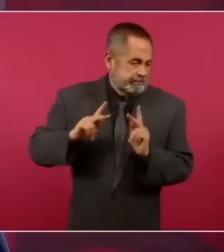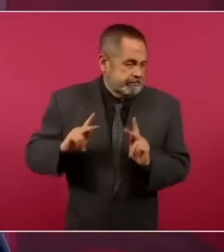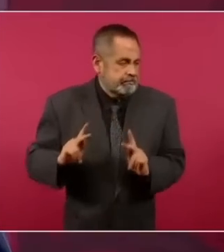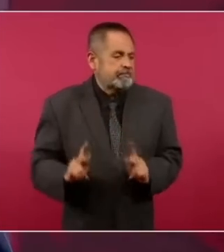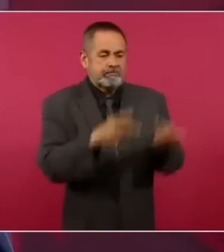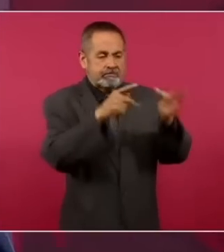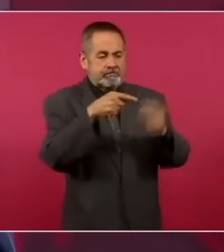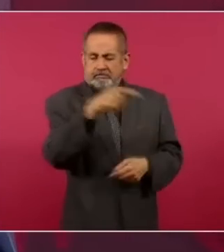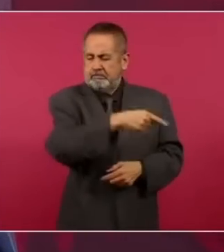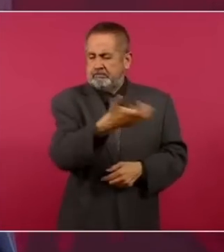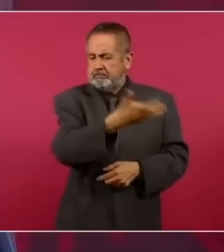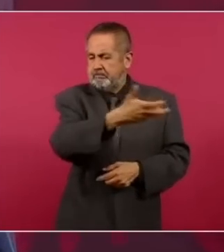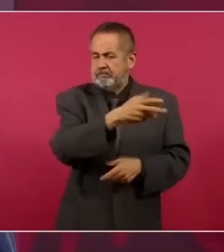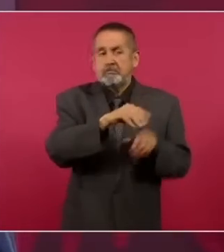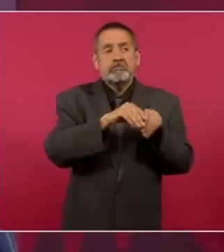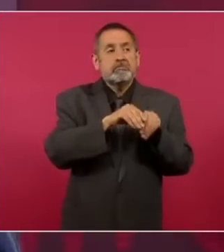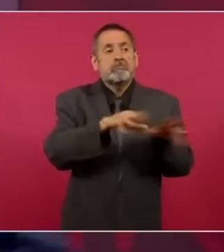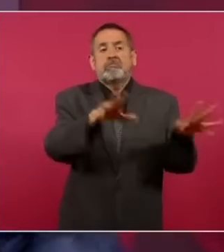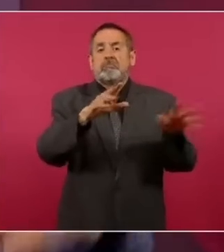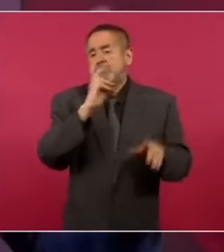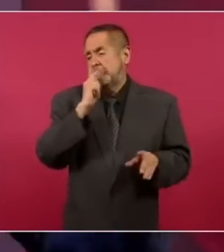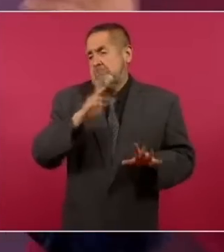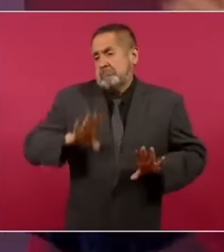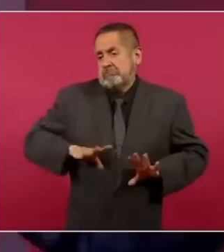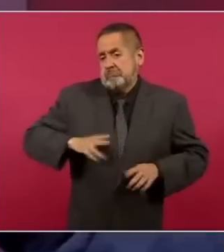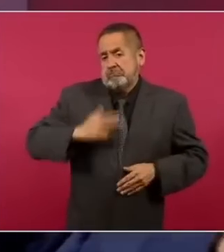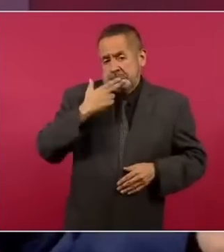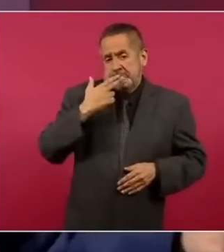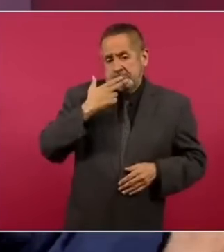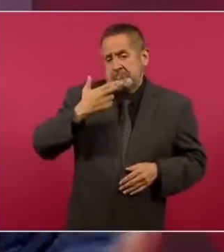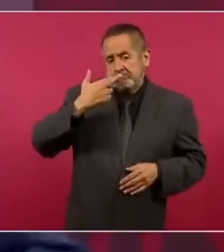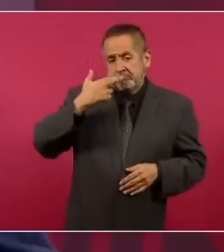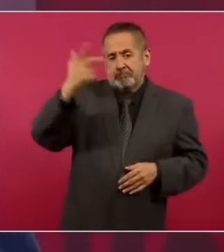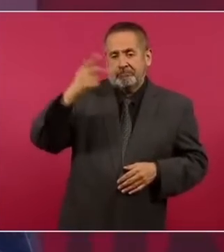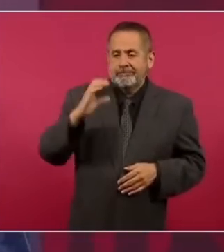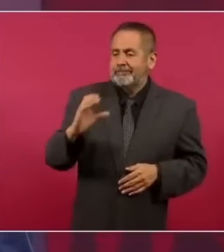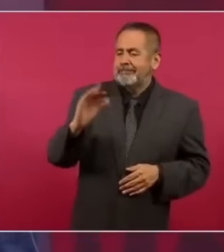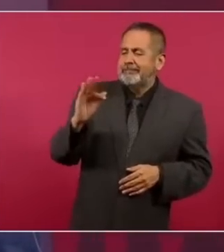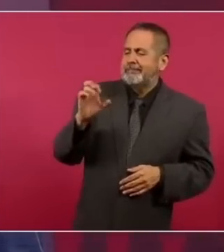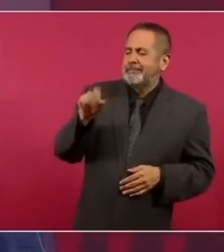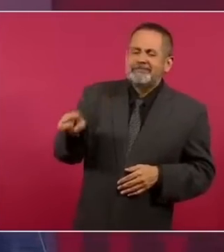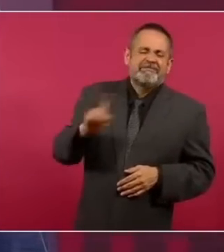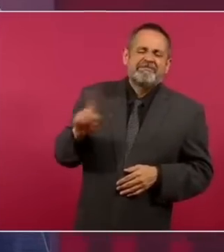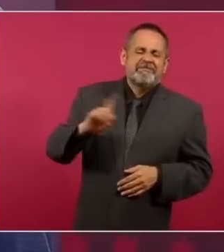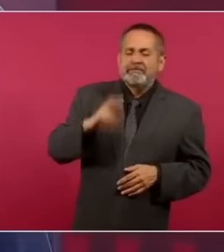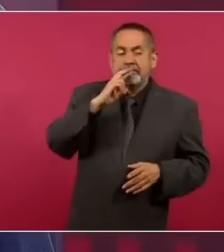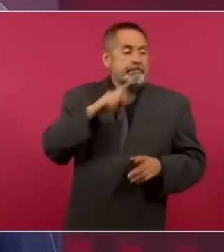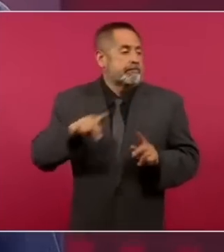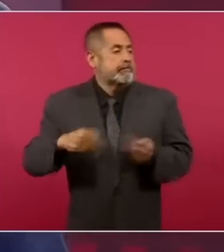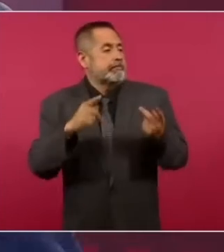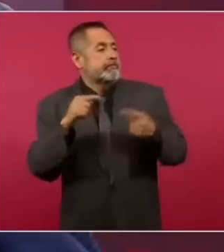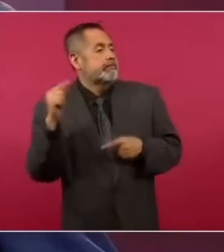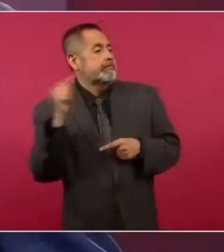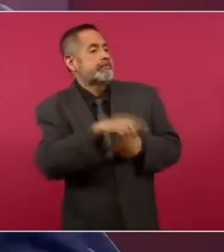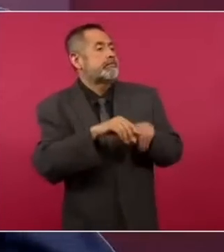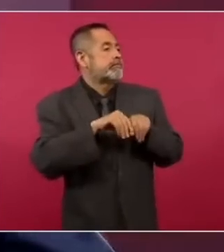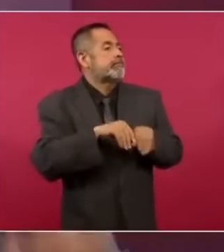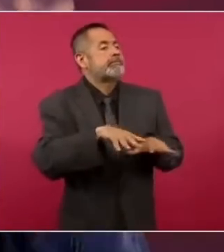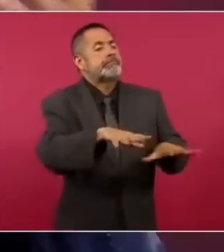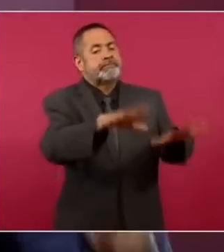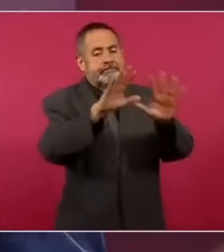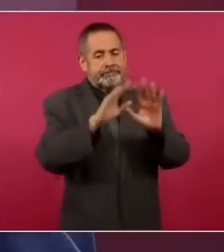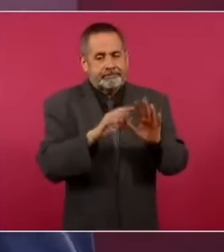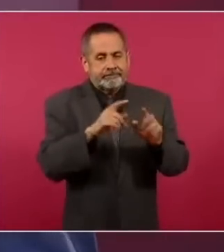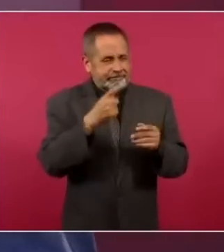plantas de Iberdrola. El presidente López Obrador recuerda cómo saquearon al